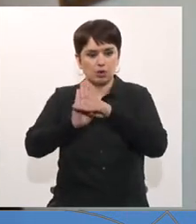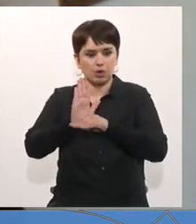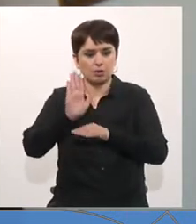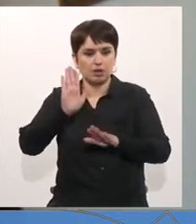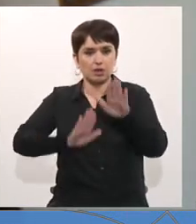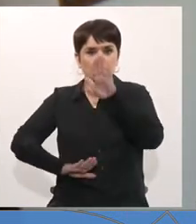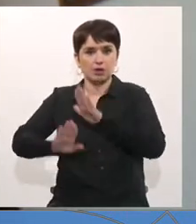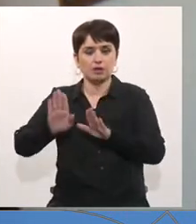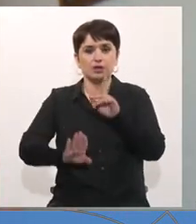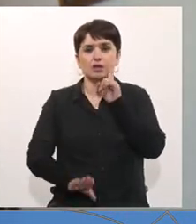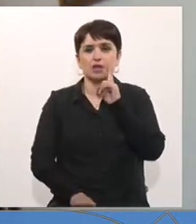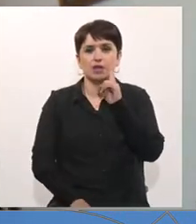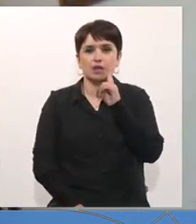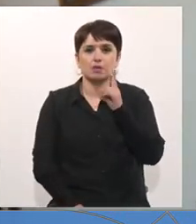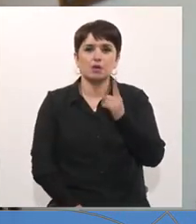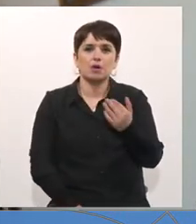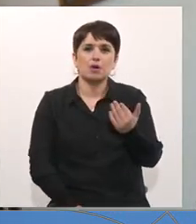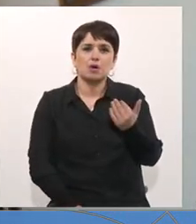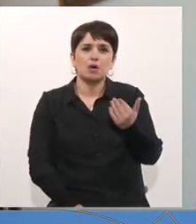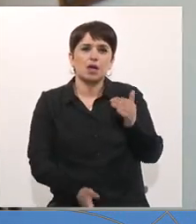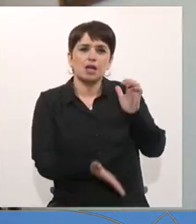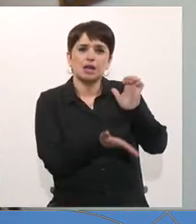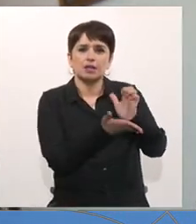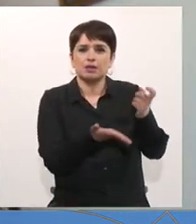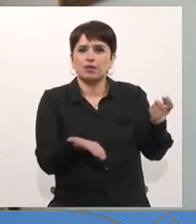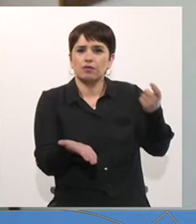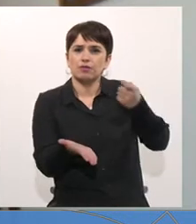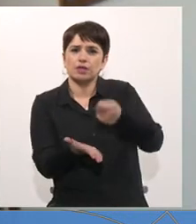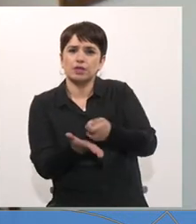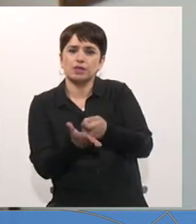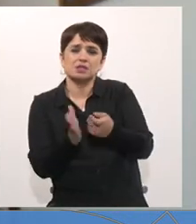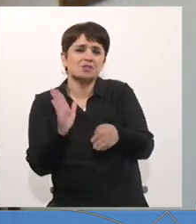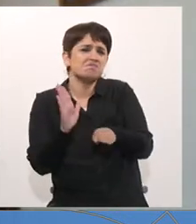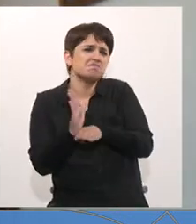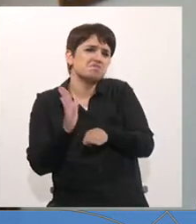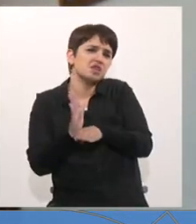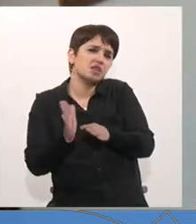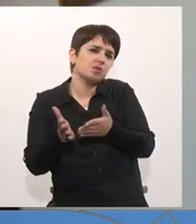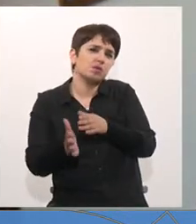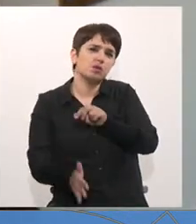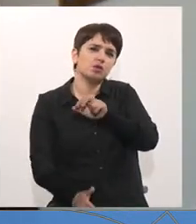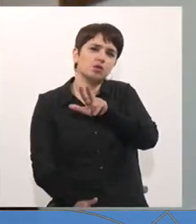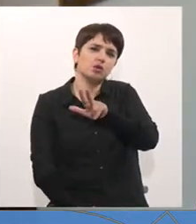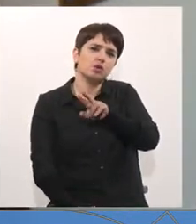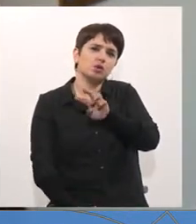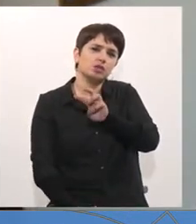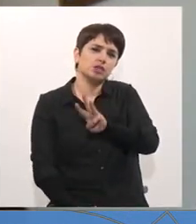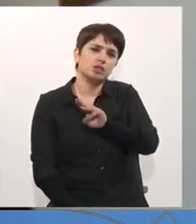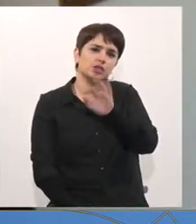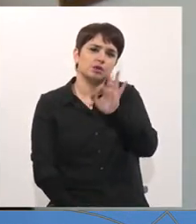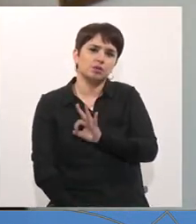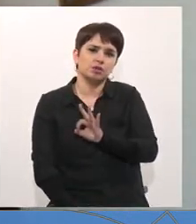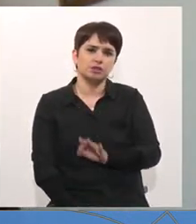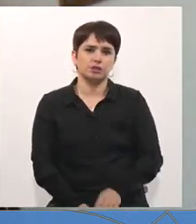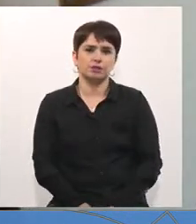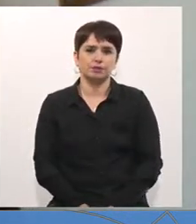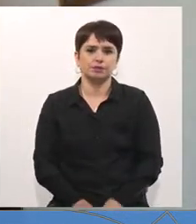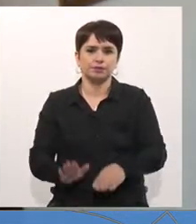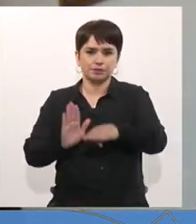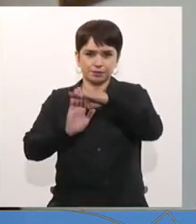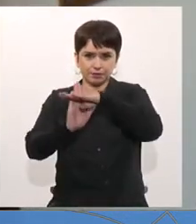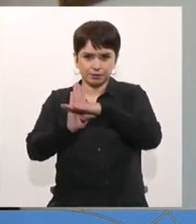apenas el Estado financia dentro del mínimo posible un 83%. Los programas de intervención